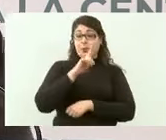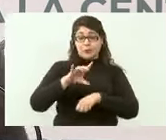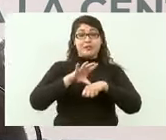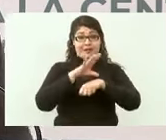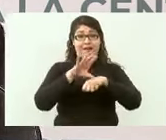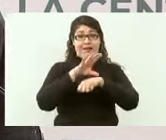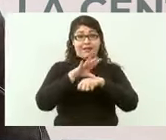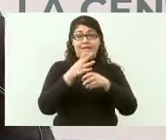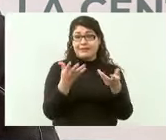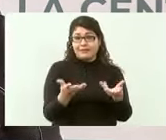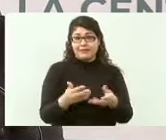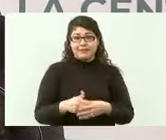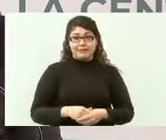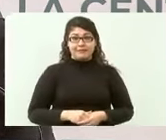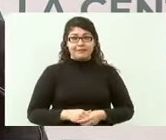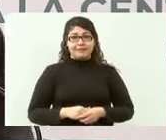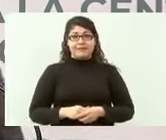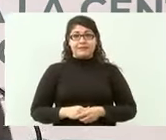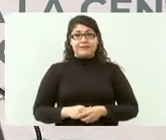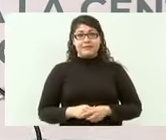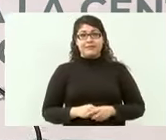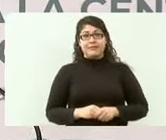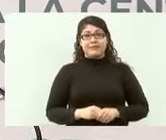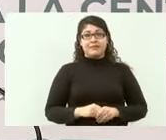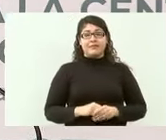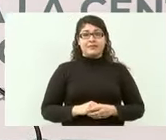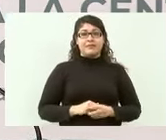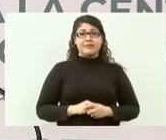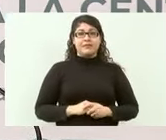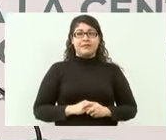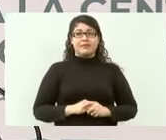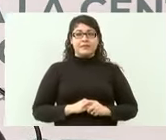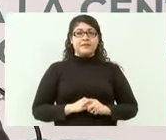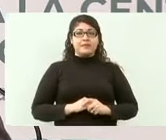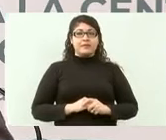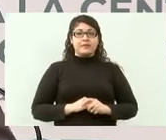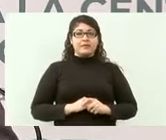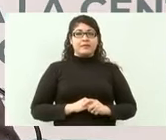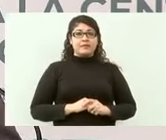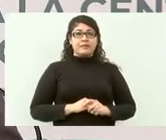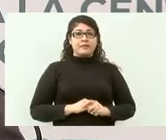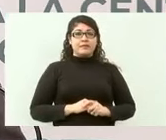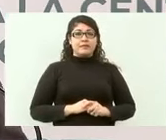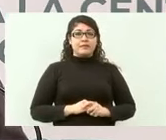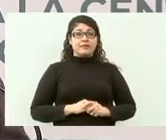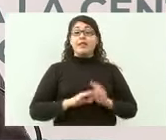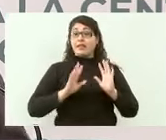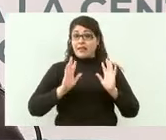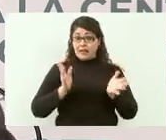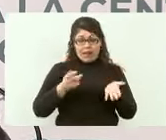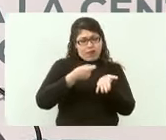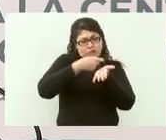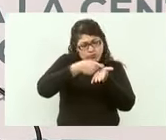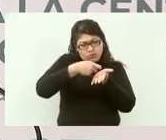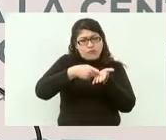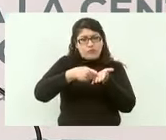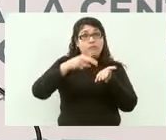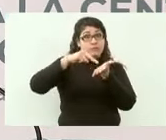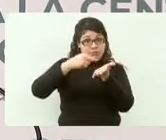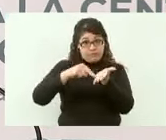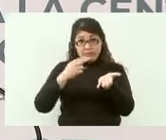quedó establecido en dos párrafos